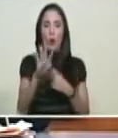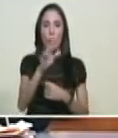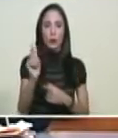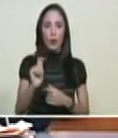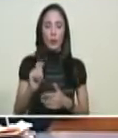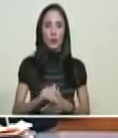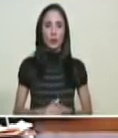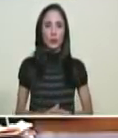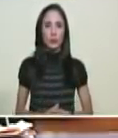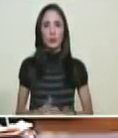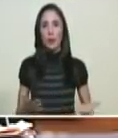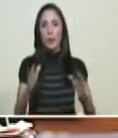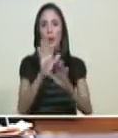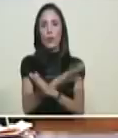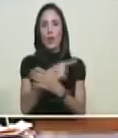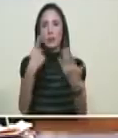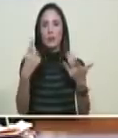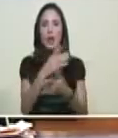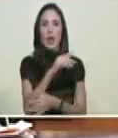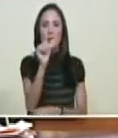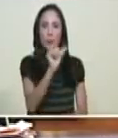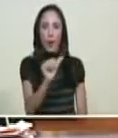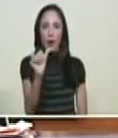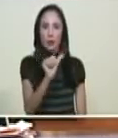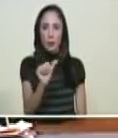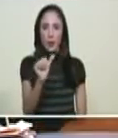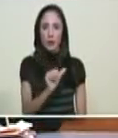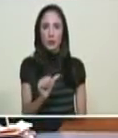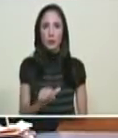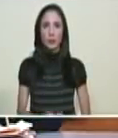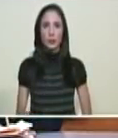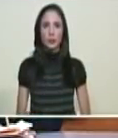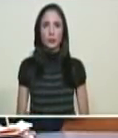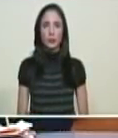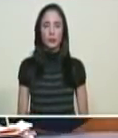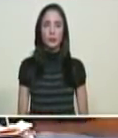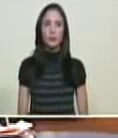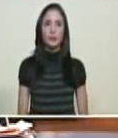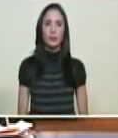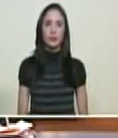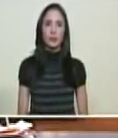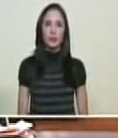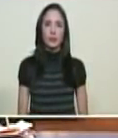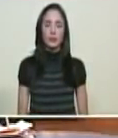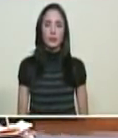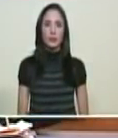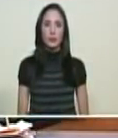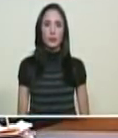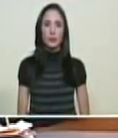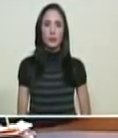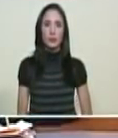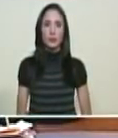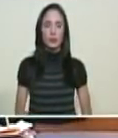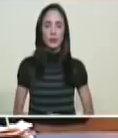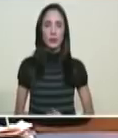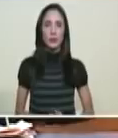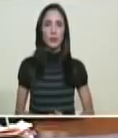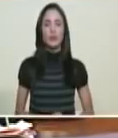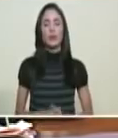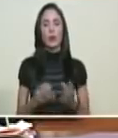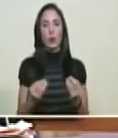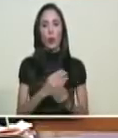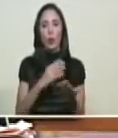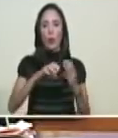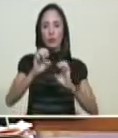dieciséis semanas y media, incluyendo esta, para nosotros posicionar con